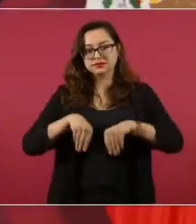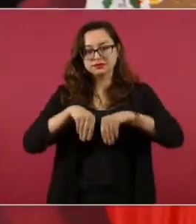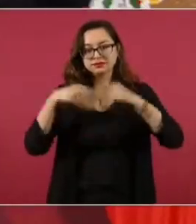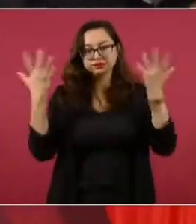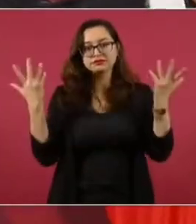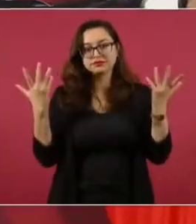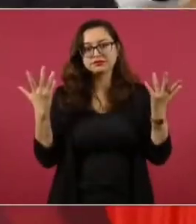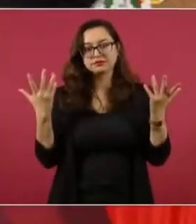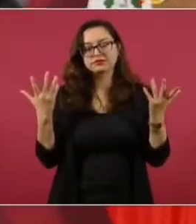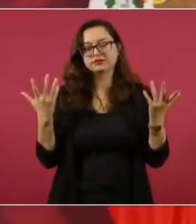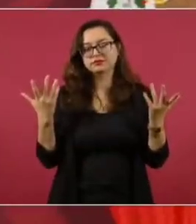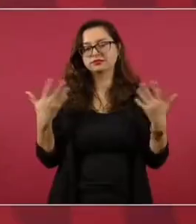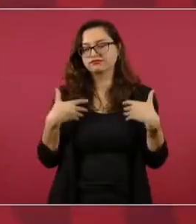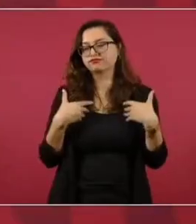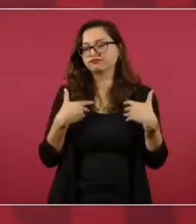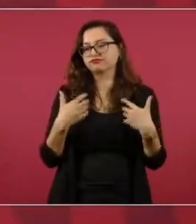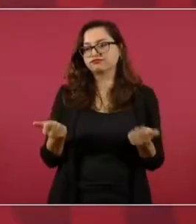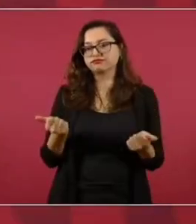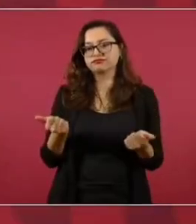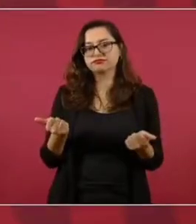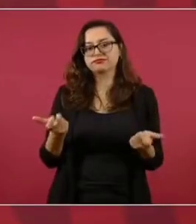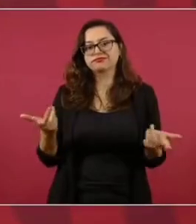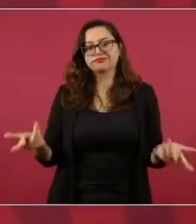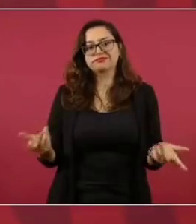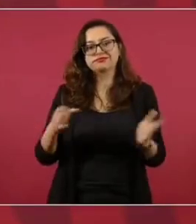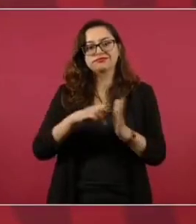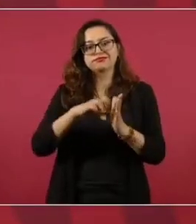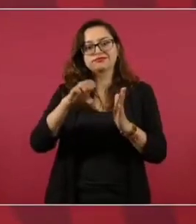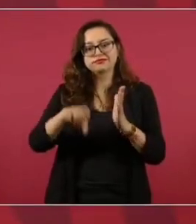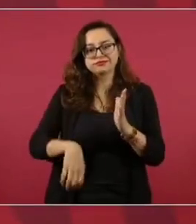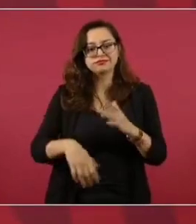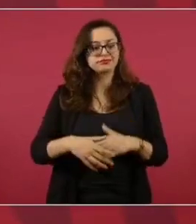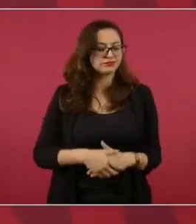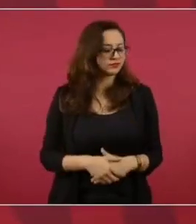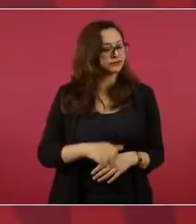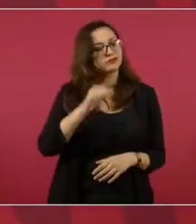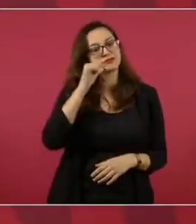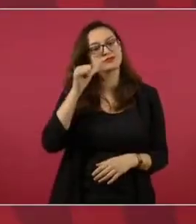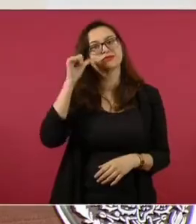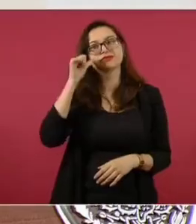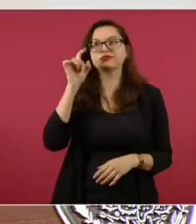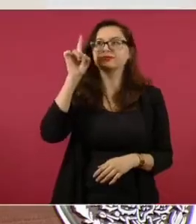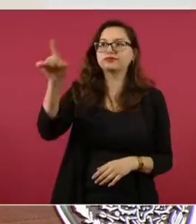Ayer, por ejemplo, se vota en la ONU y vuelve lo mismo,